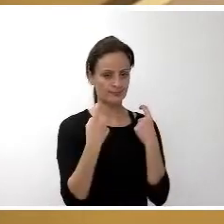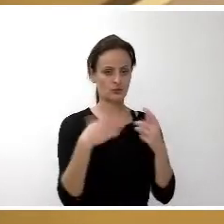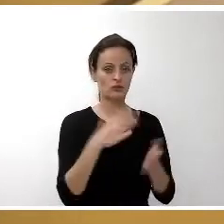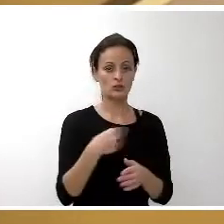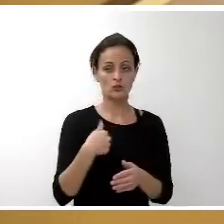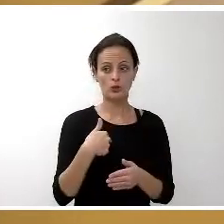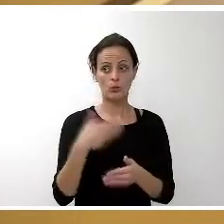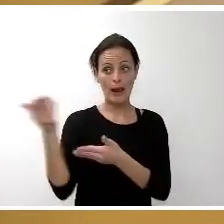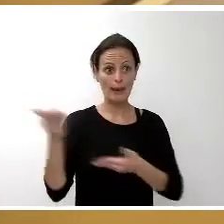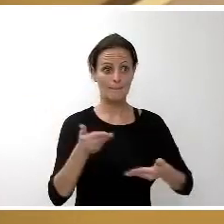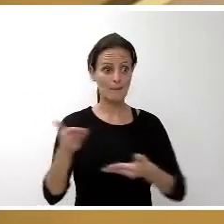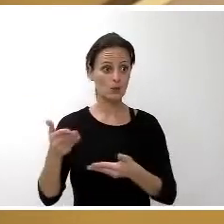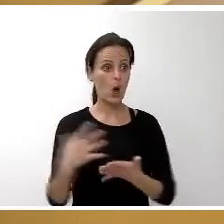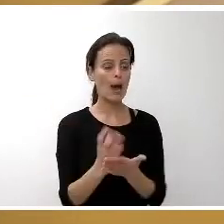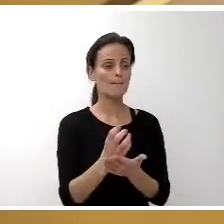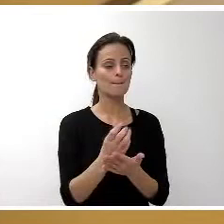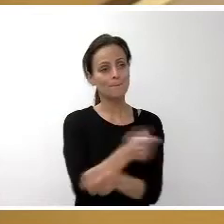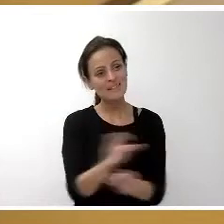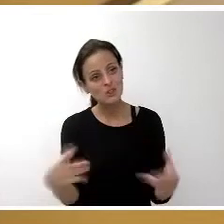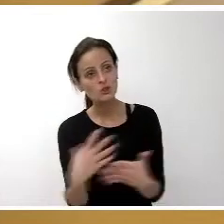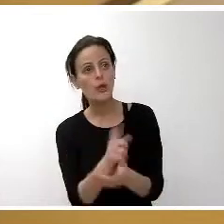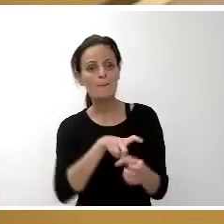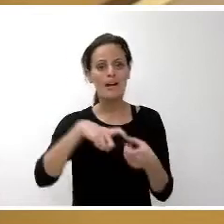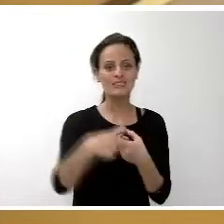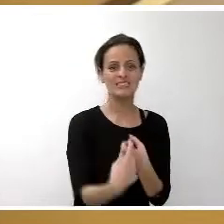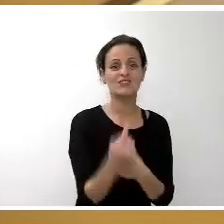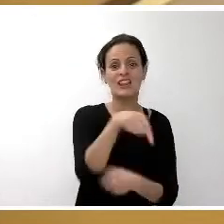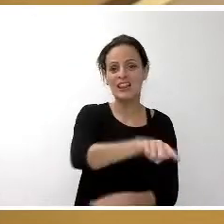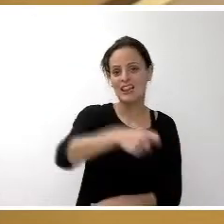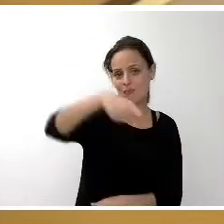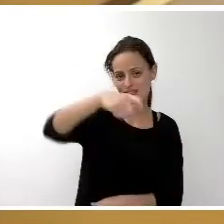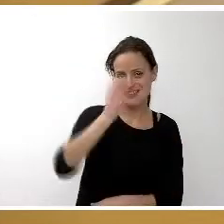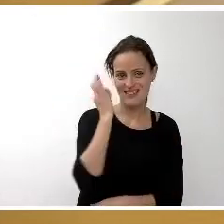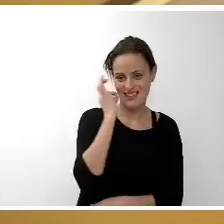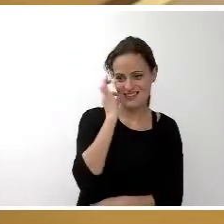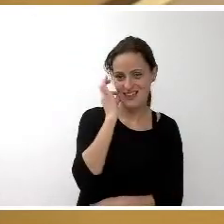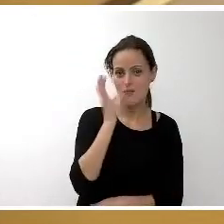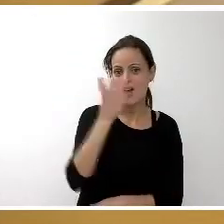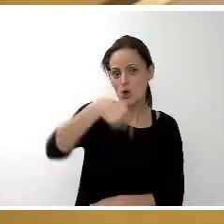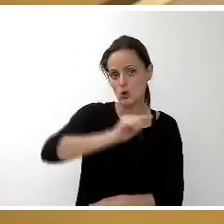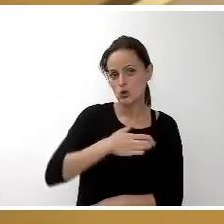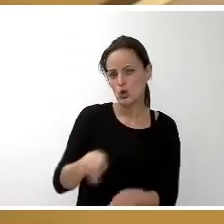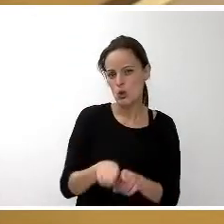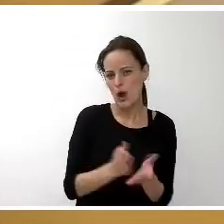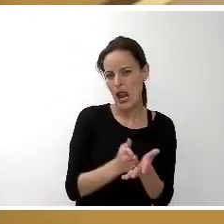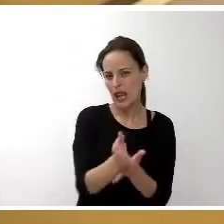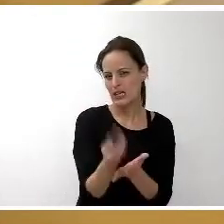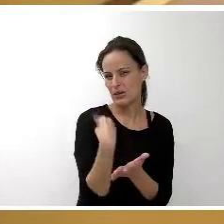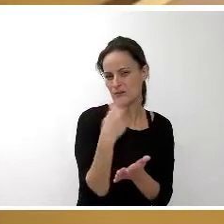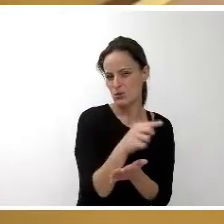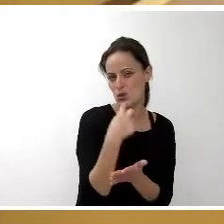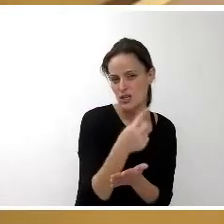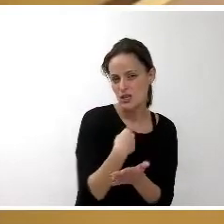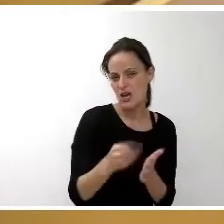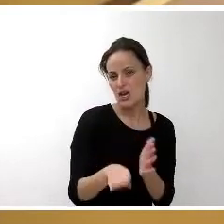invito a todos los que han sido partícipes de que hoy seas presidenta a que continuemos en esa línea y, por qué no, nos